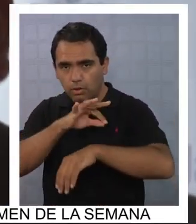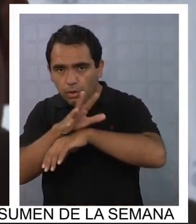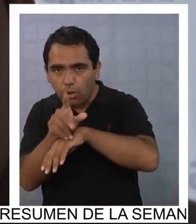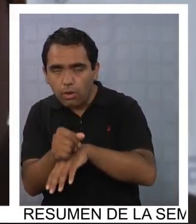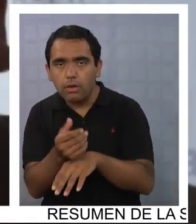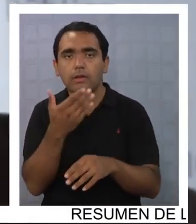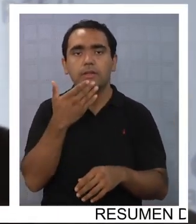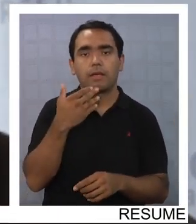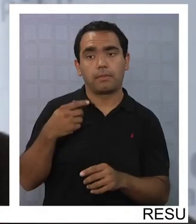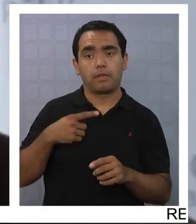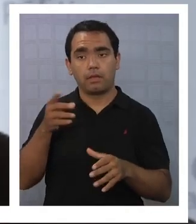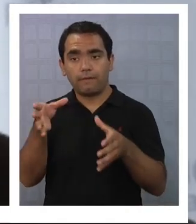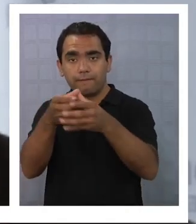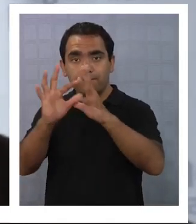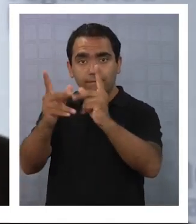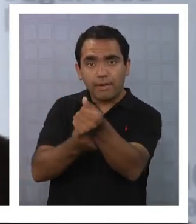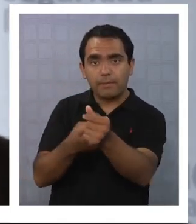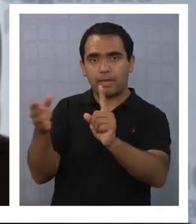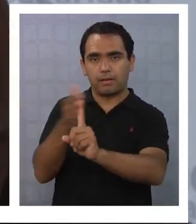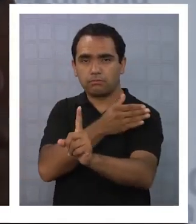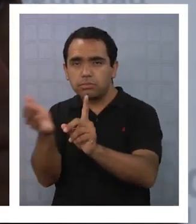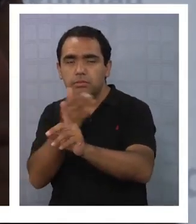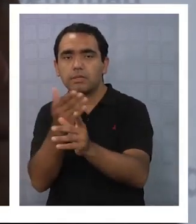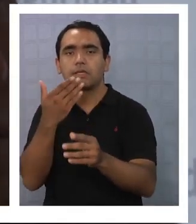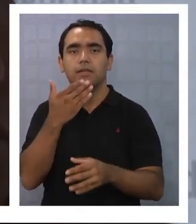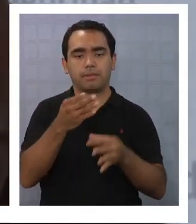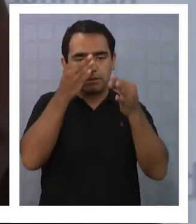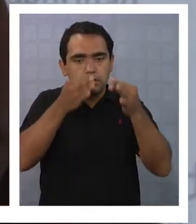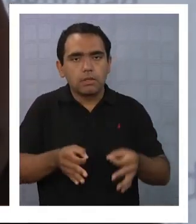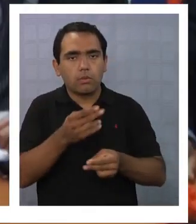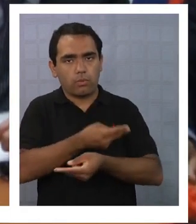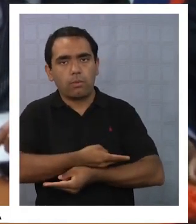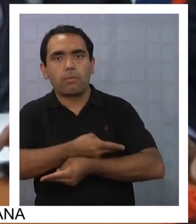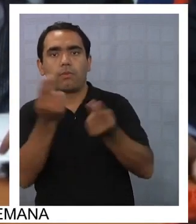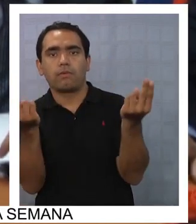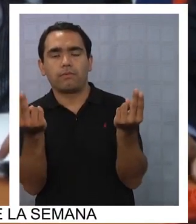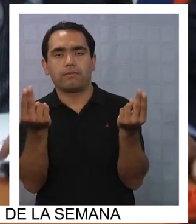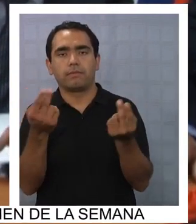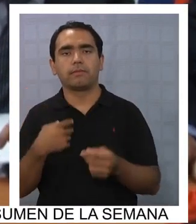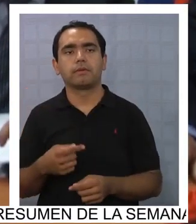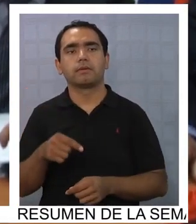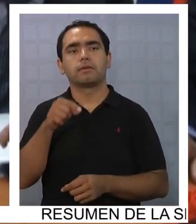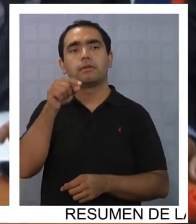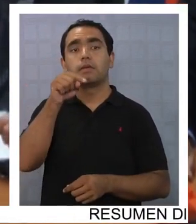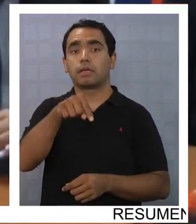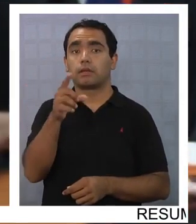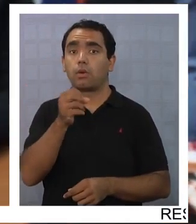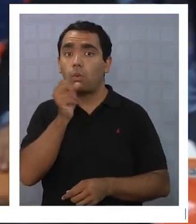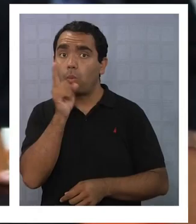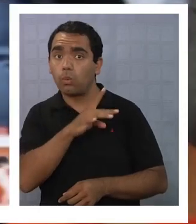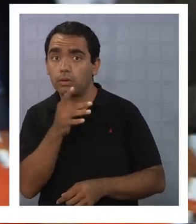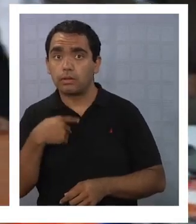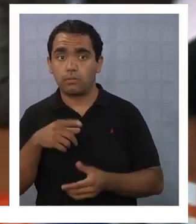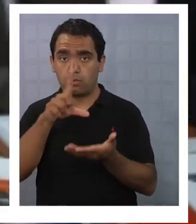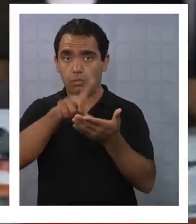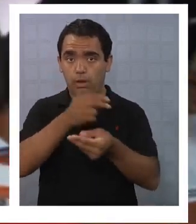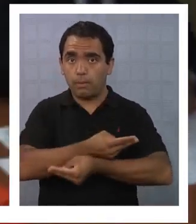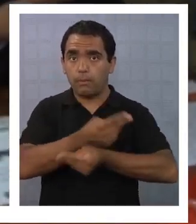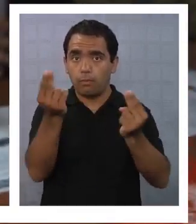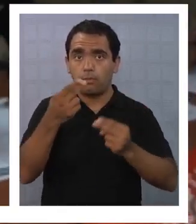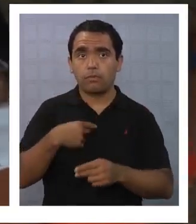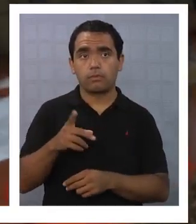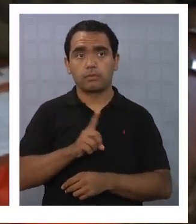prevención de violencia intrafamiliar y seguridad en los espacios públicos. Respecto a este último aspecto, el gobernador de la